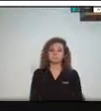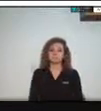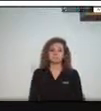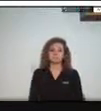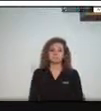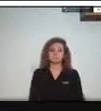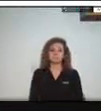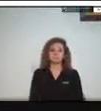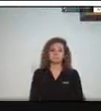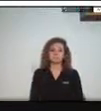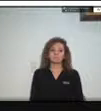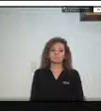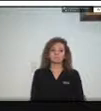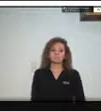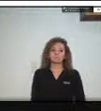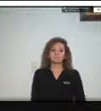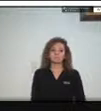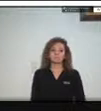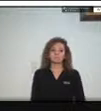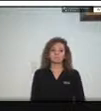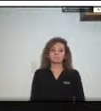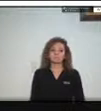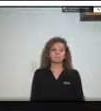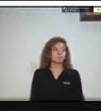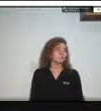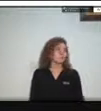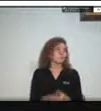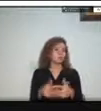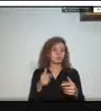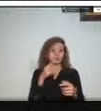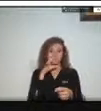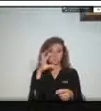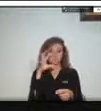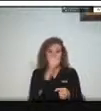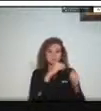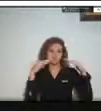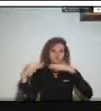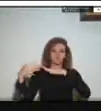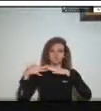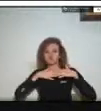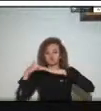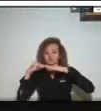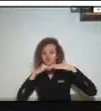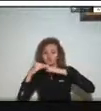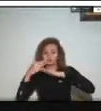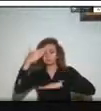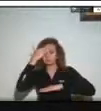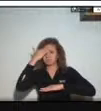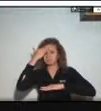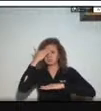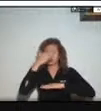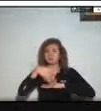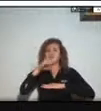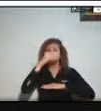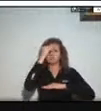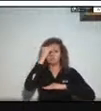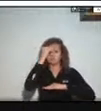en identificar por sismo porque pues ya todos sabemos que Yopal está